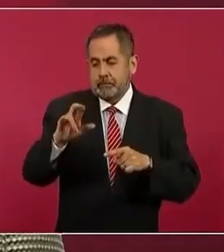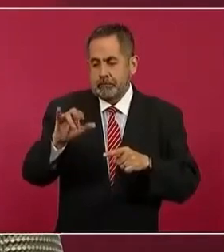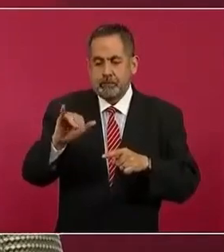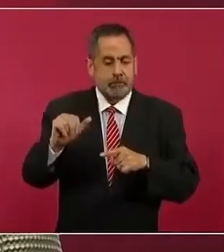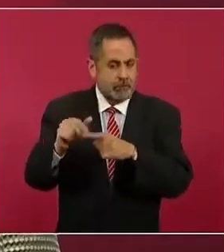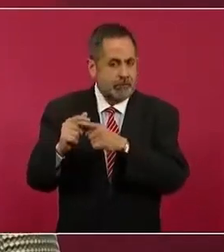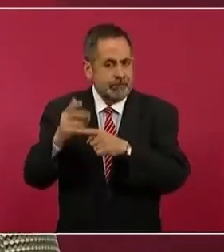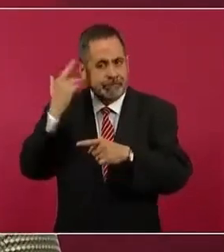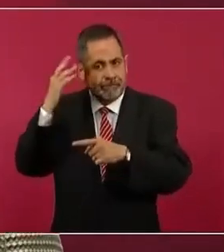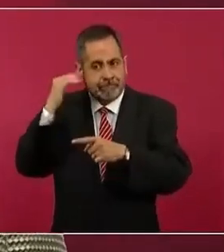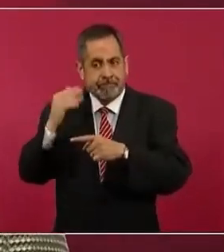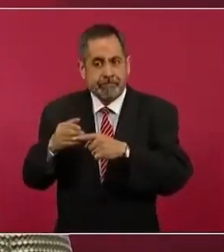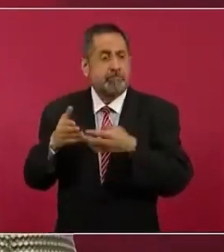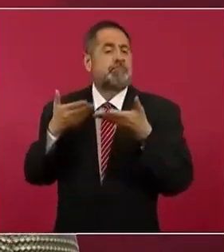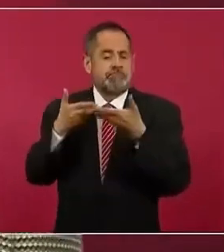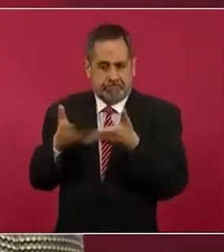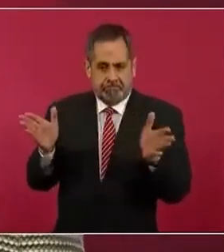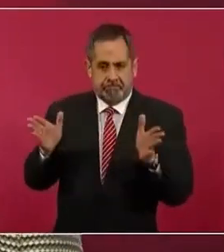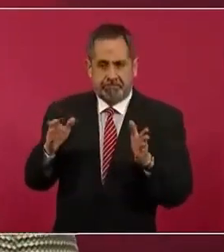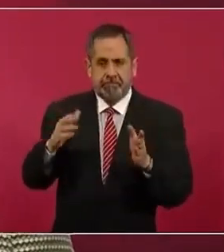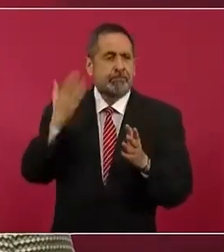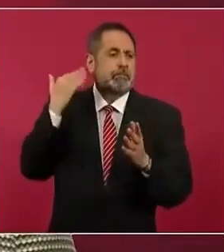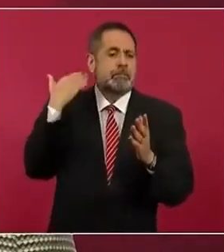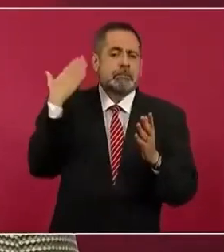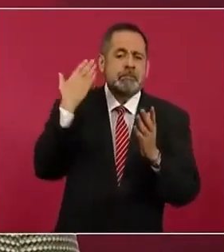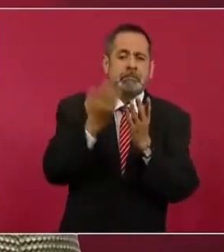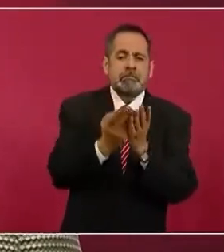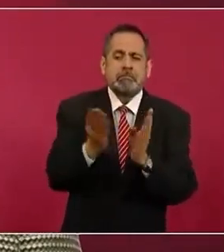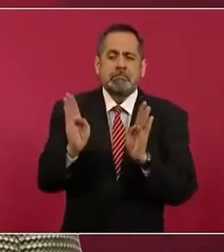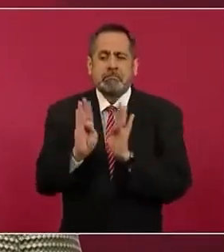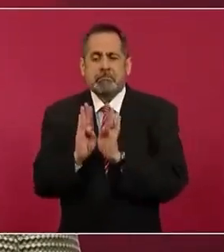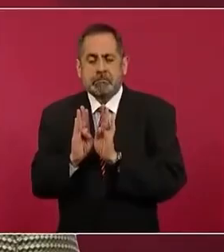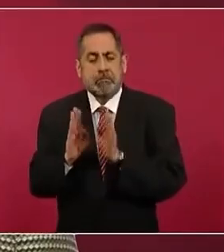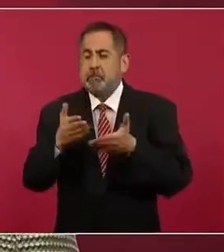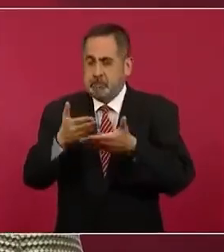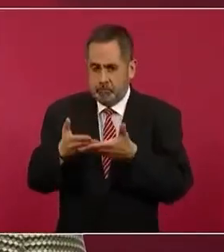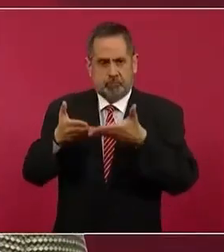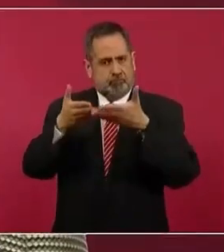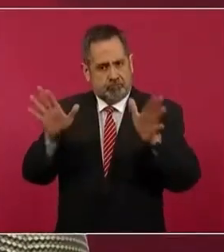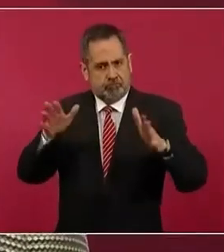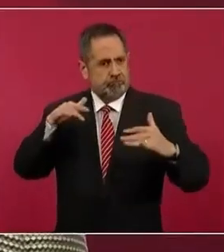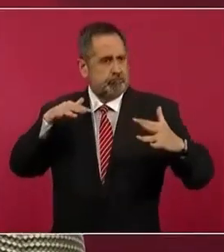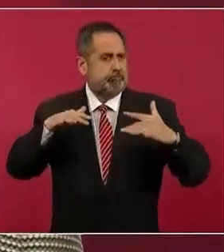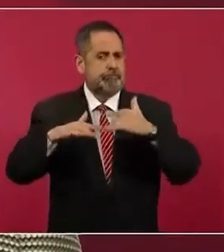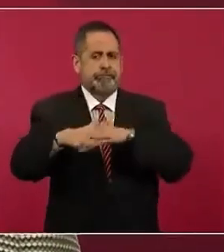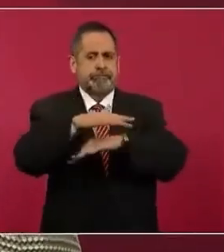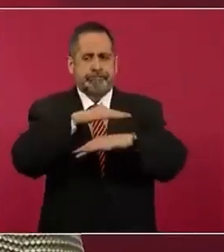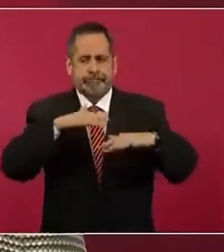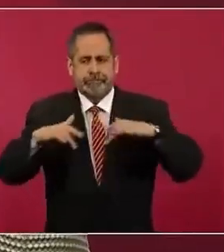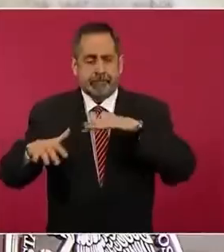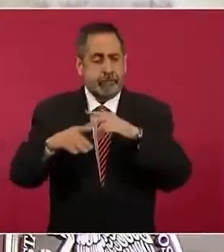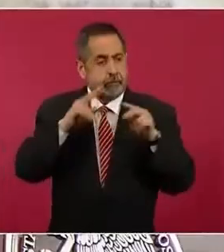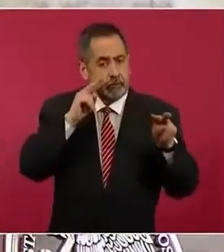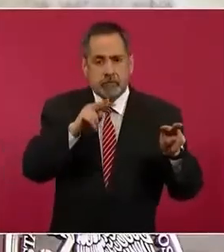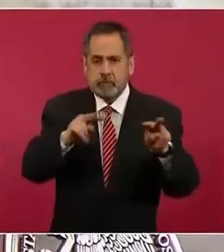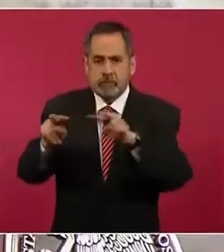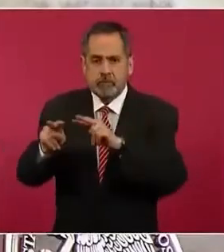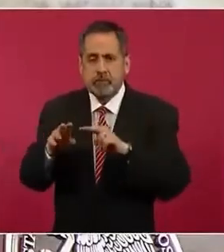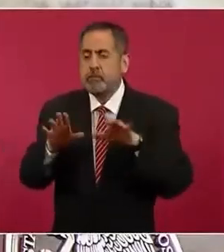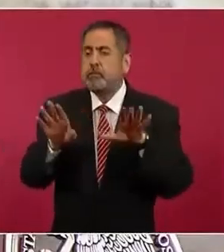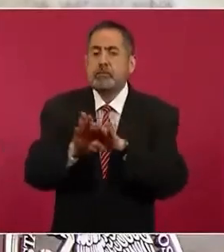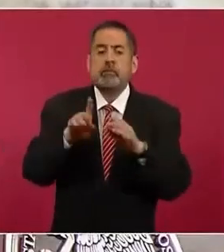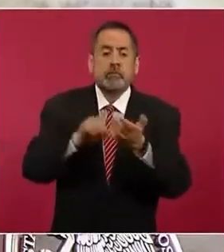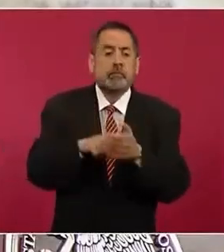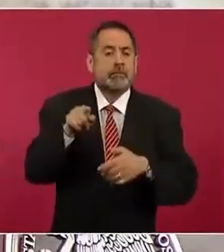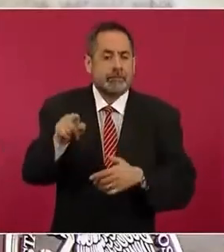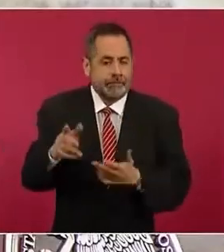manera de gozar. Si ustedes van a ver ahora en el video que vamos a presentar, imágenes donde se nota la zona urbana, en